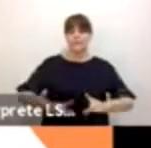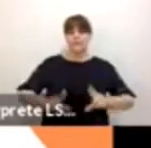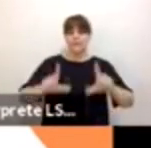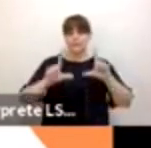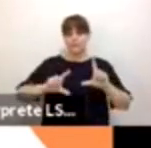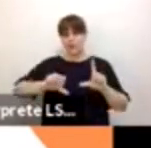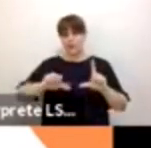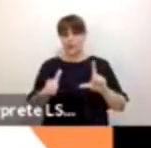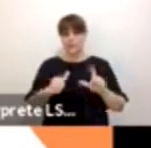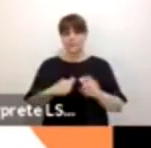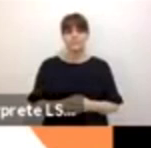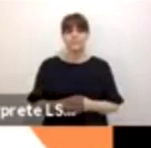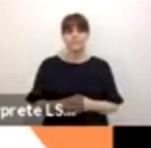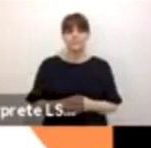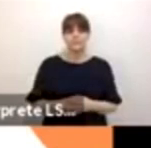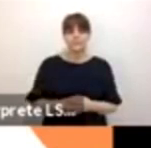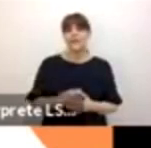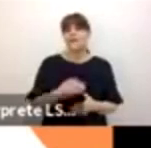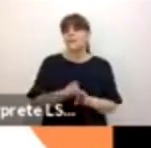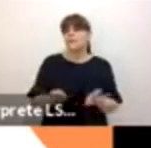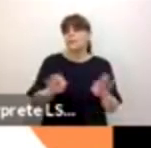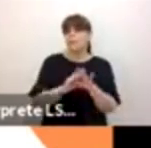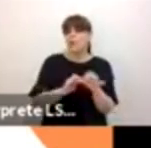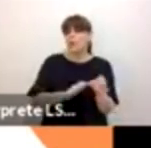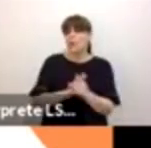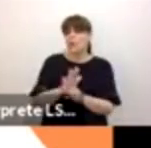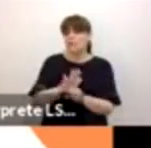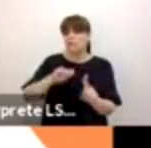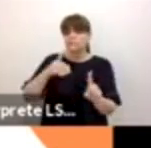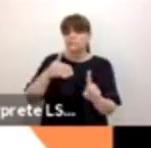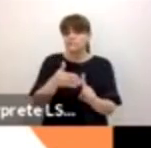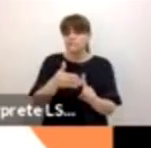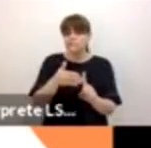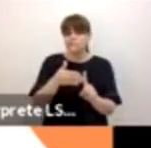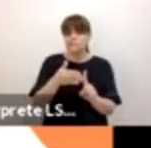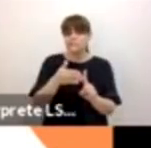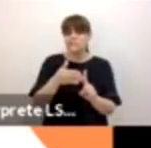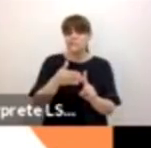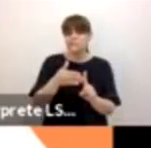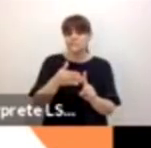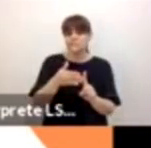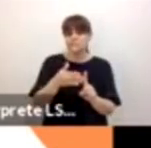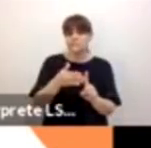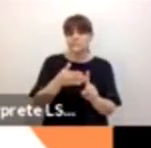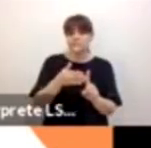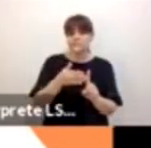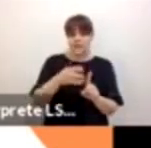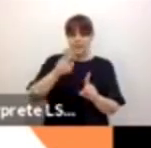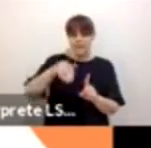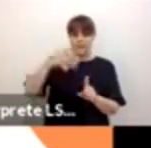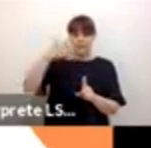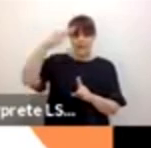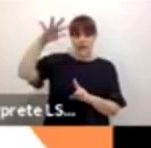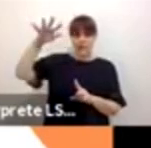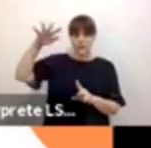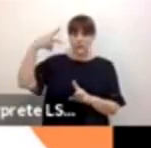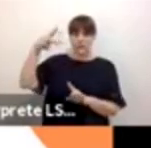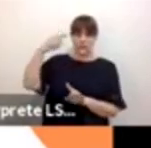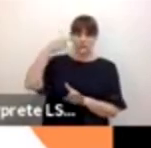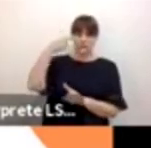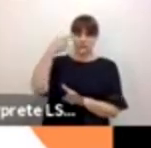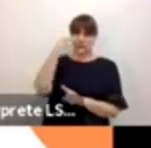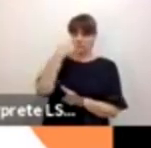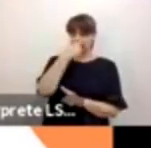Lo importante aquí es que se aborda el elemento adultocéntrico en el que estas poblaciones se consideran agentes